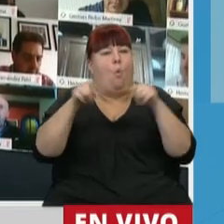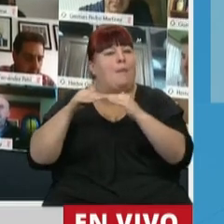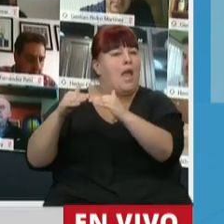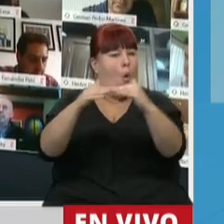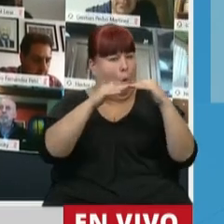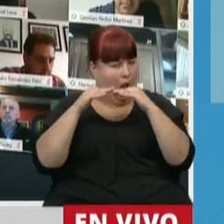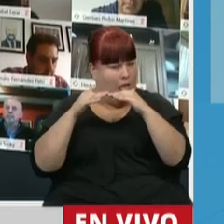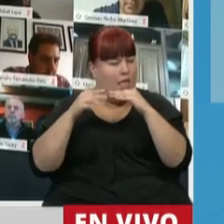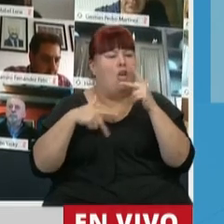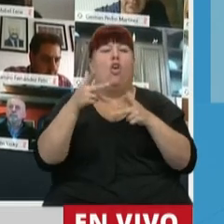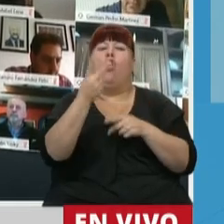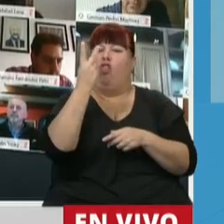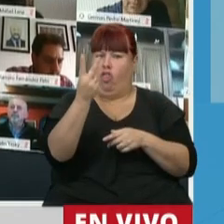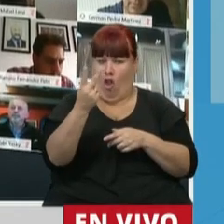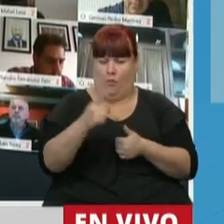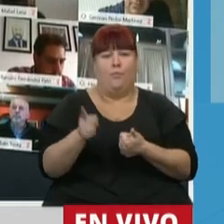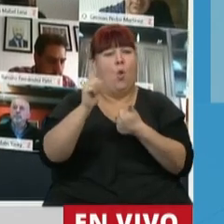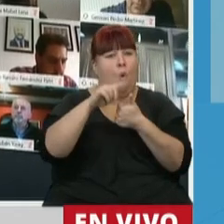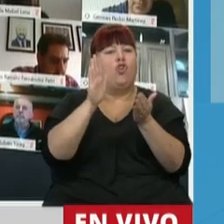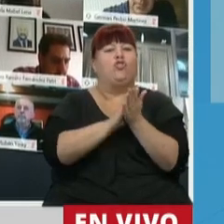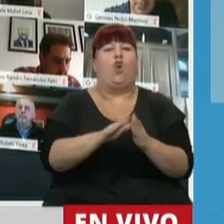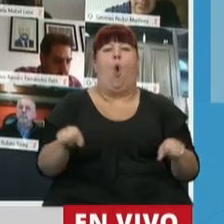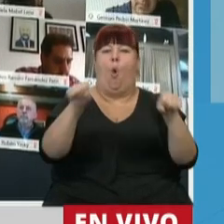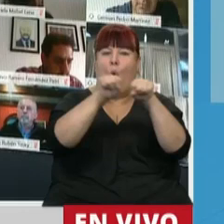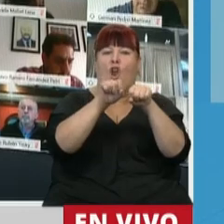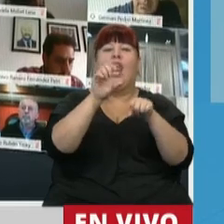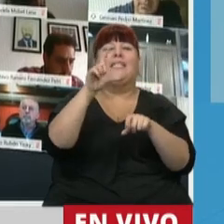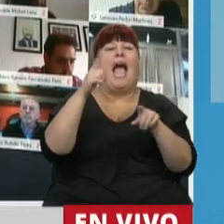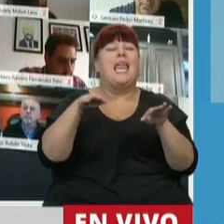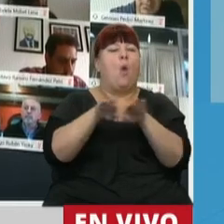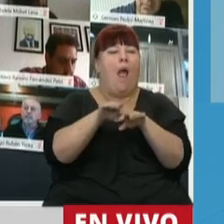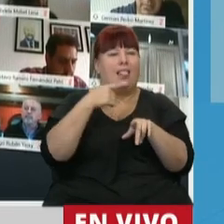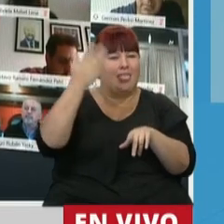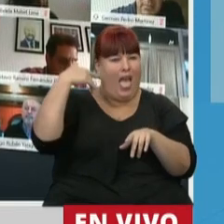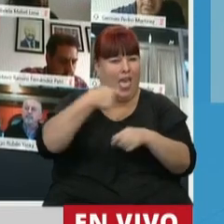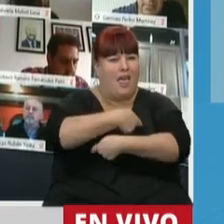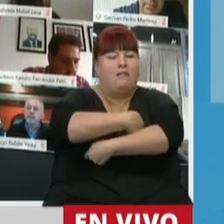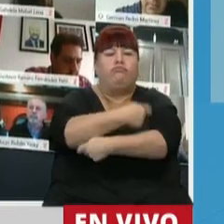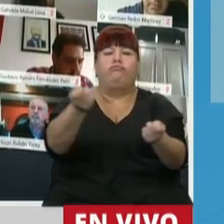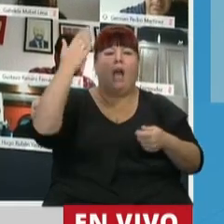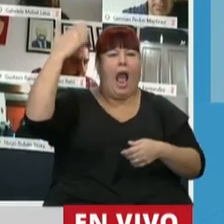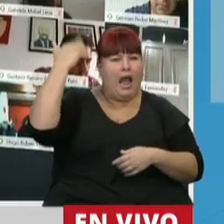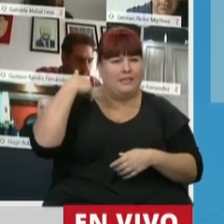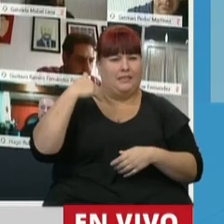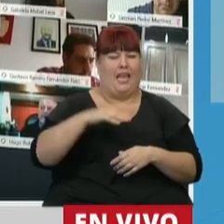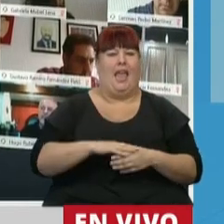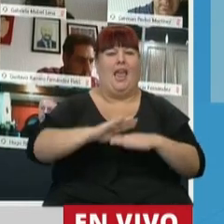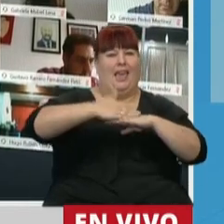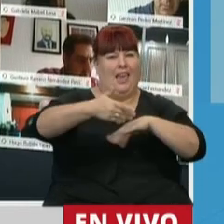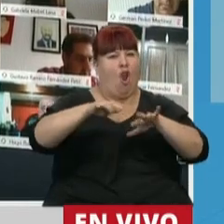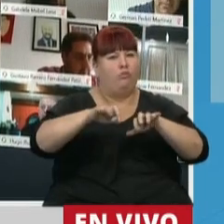igualdad. Y me refiero a dos. Uno, el conectar igualdad que distribuyó las